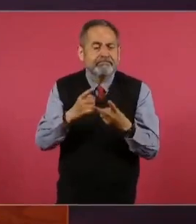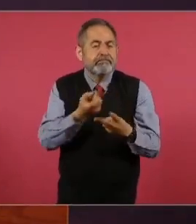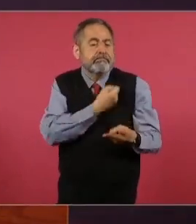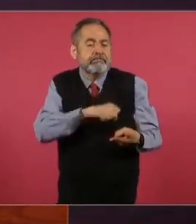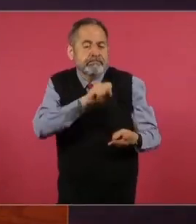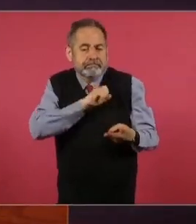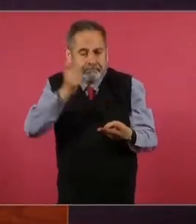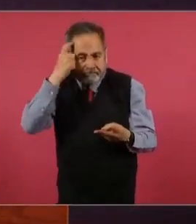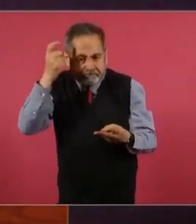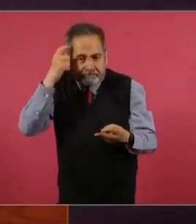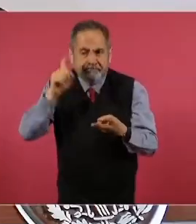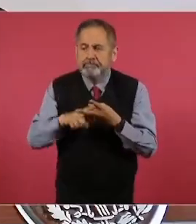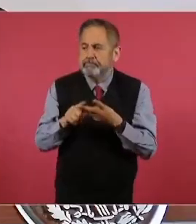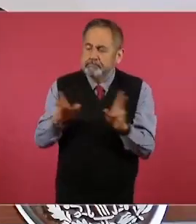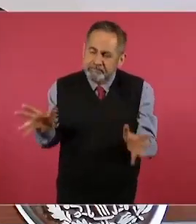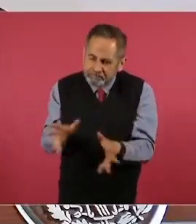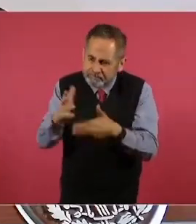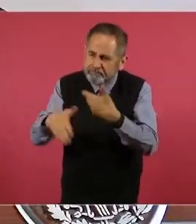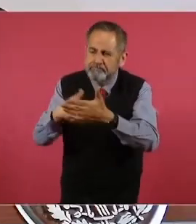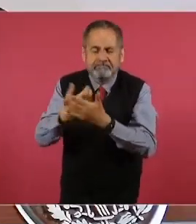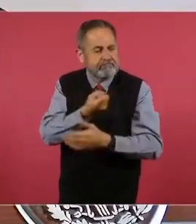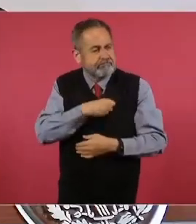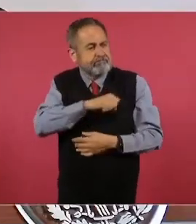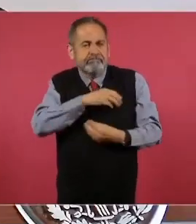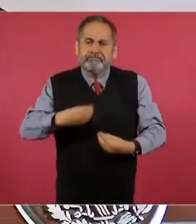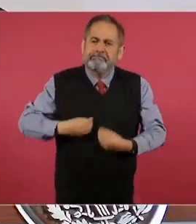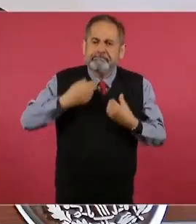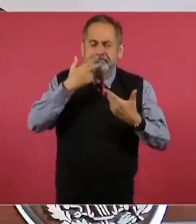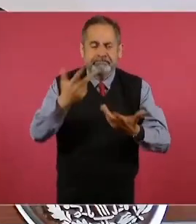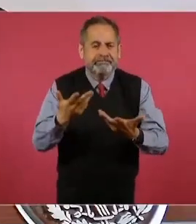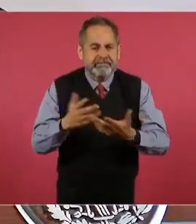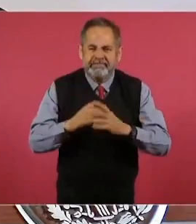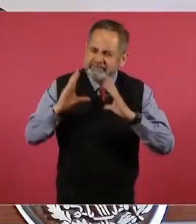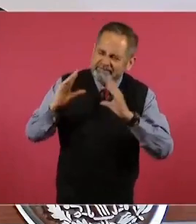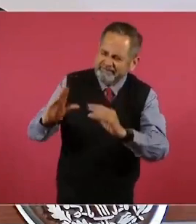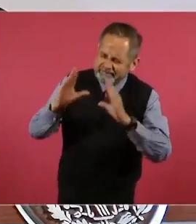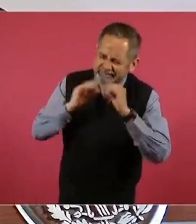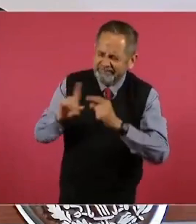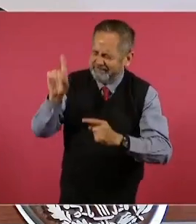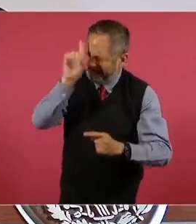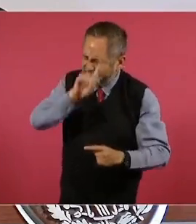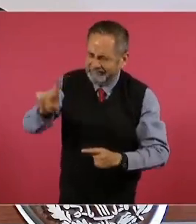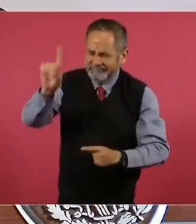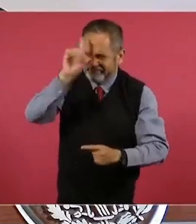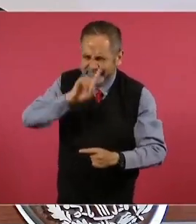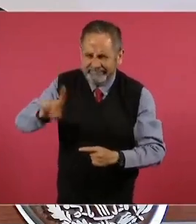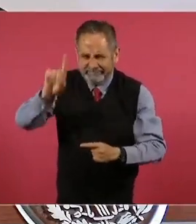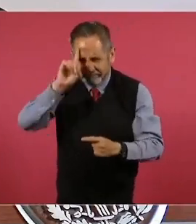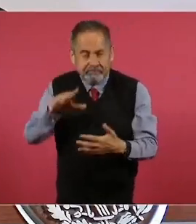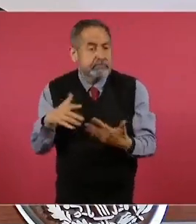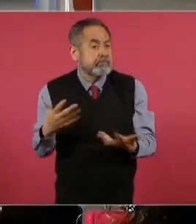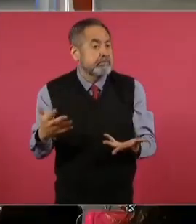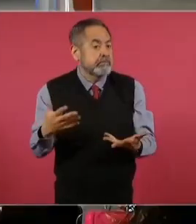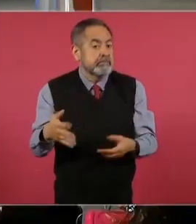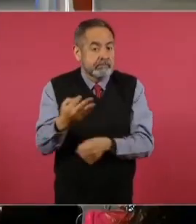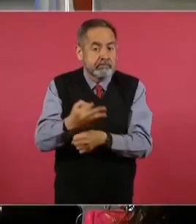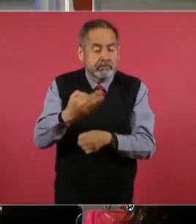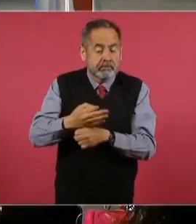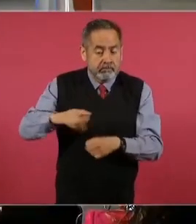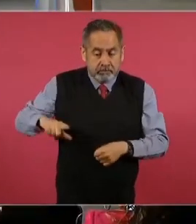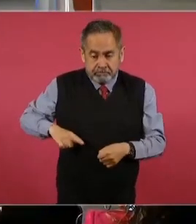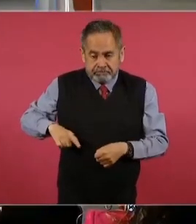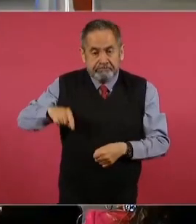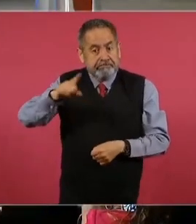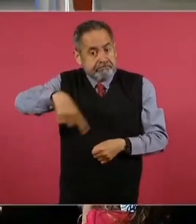promoción de vida saludable. Para este gobierno los jóvenes son de suma importancia, por eso